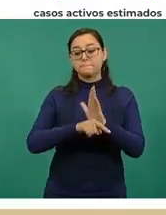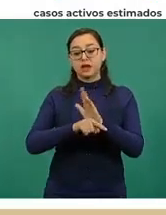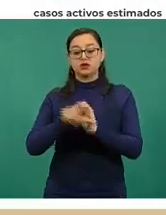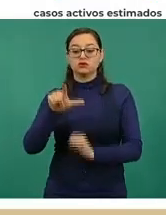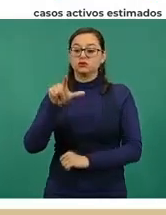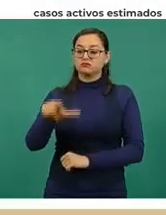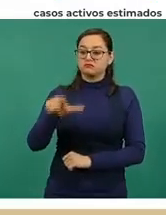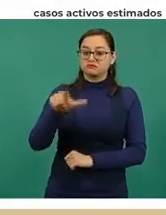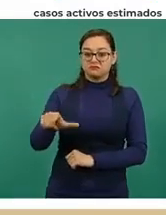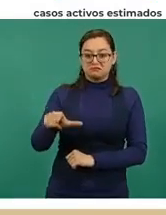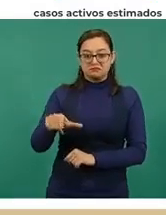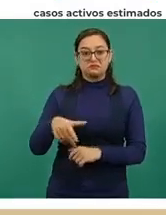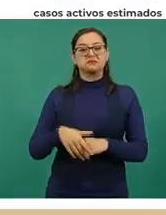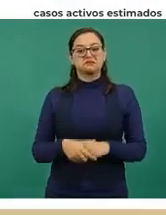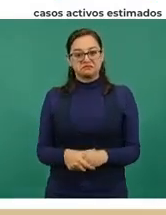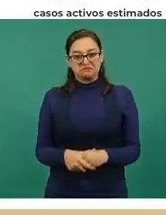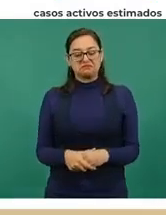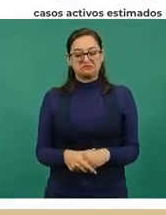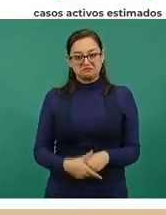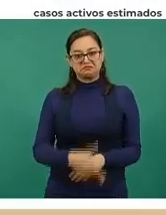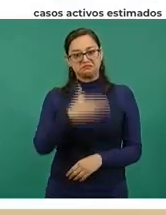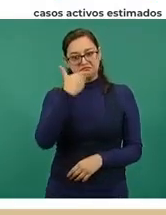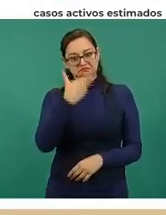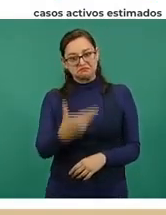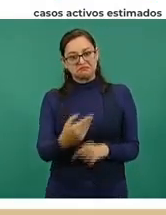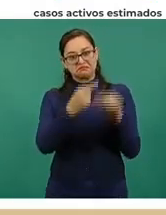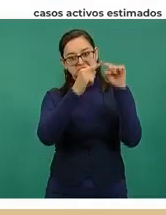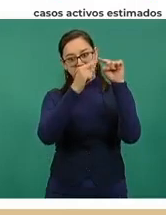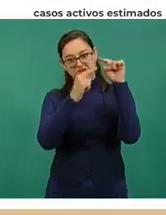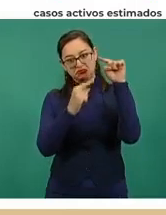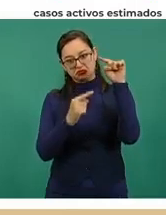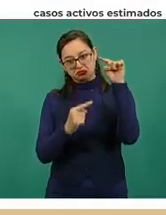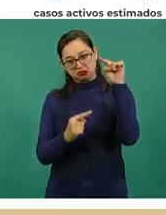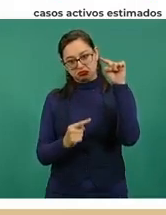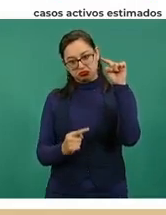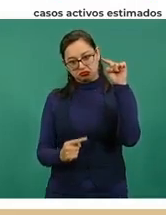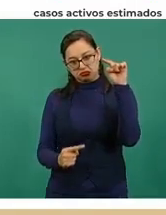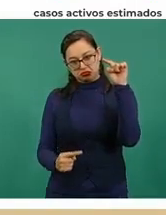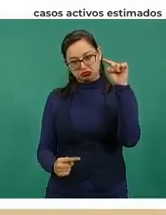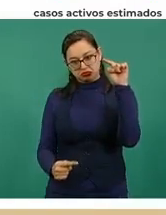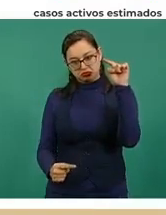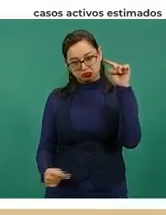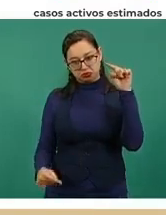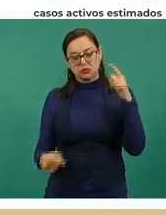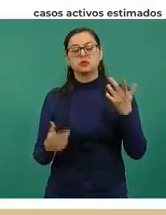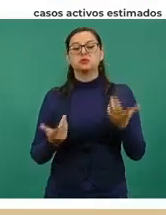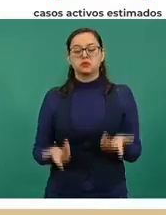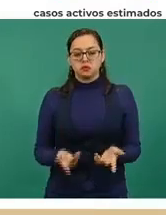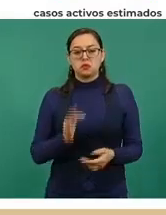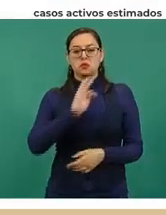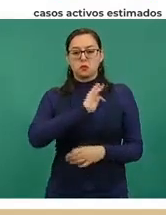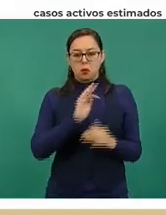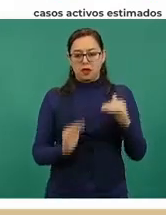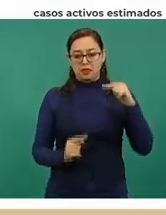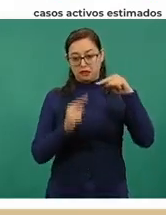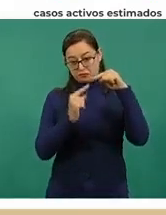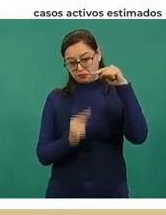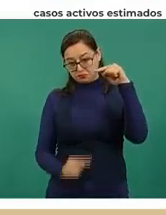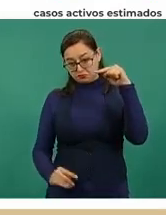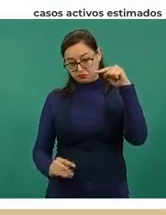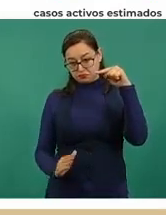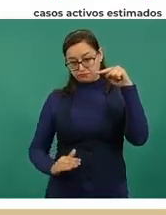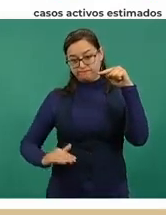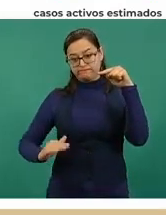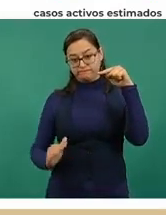cuando ya se tiene intensidad epidémica menor empieza a haber fluctuaciones y así es como se ha presentado. Estaremos